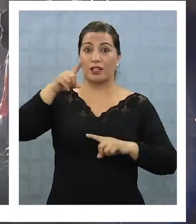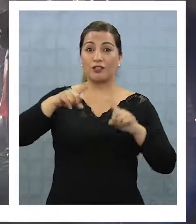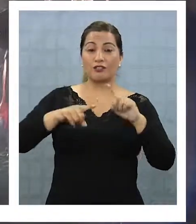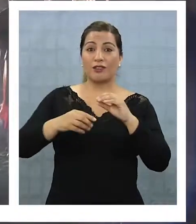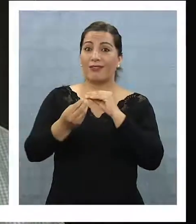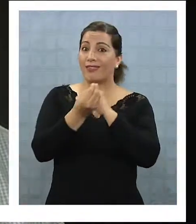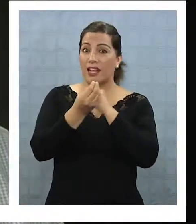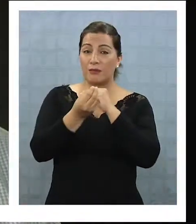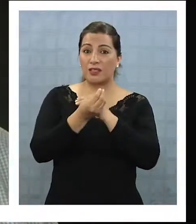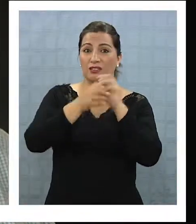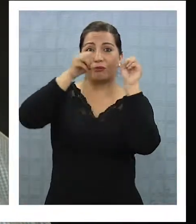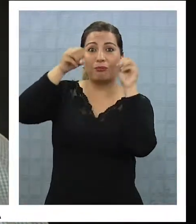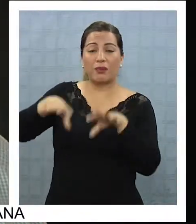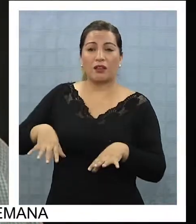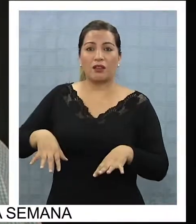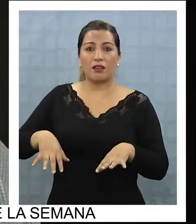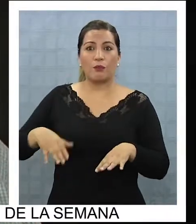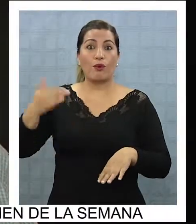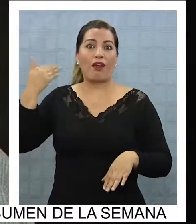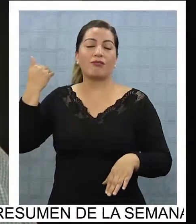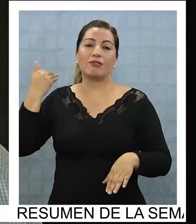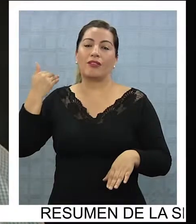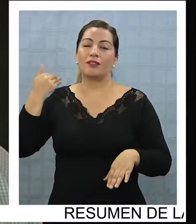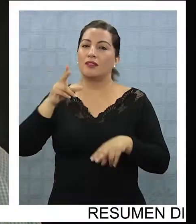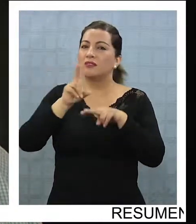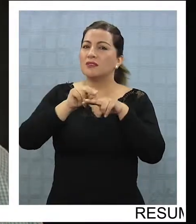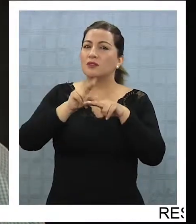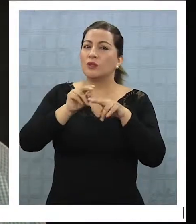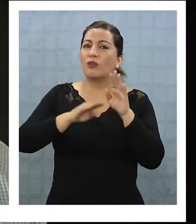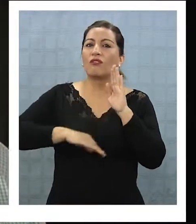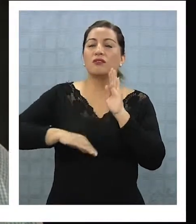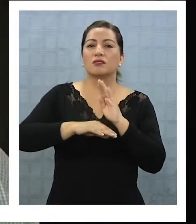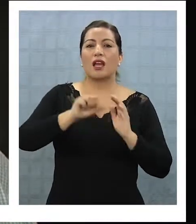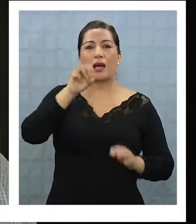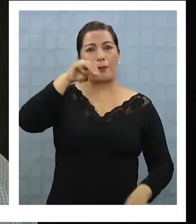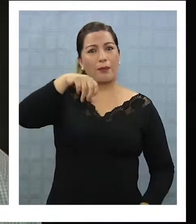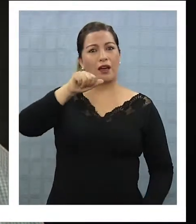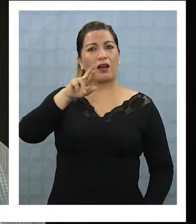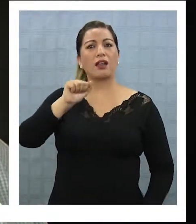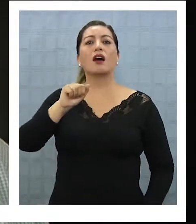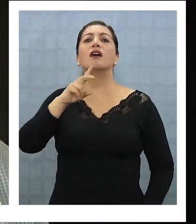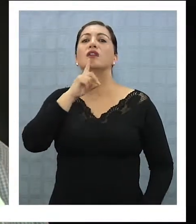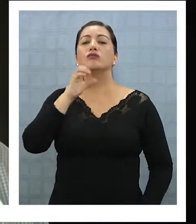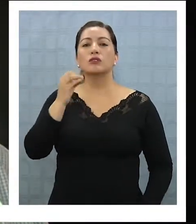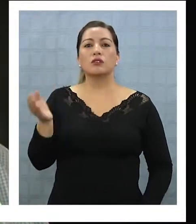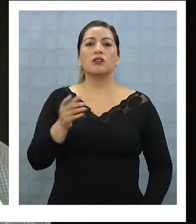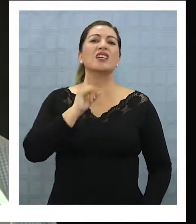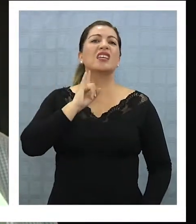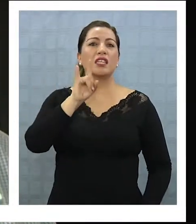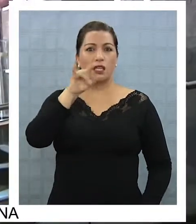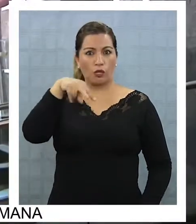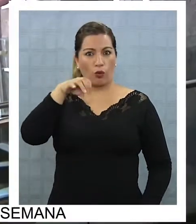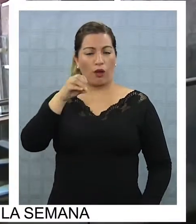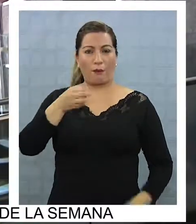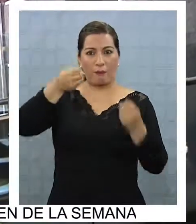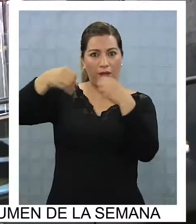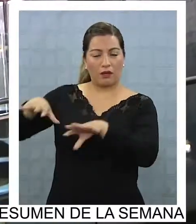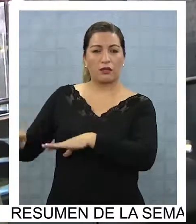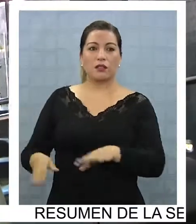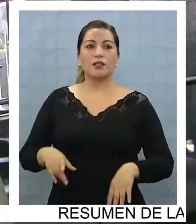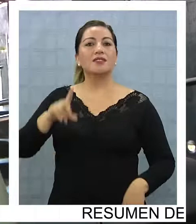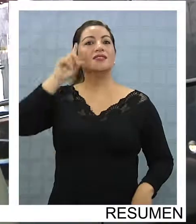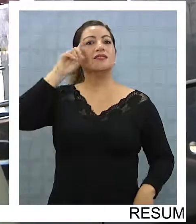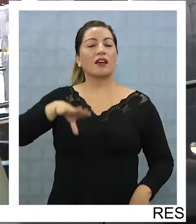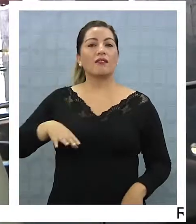elementos de la alimentación, como eran básicamente el amaranto, la quinoa. Si cada vez